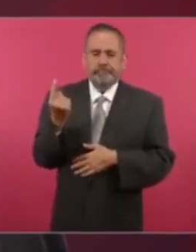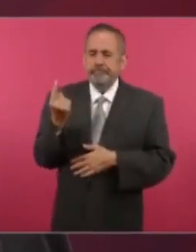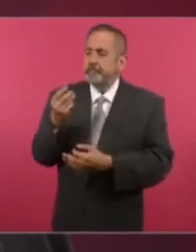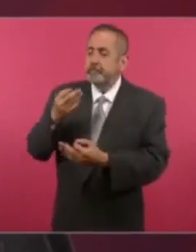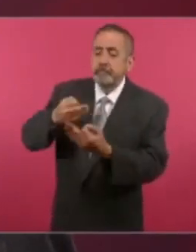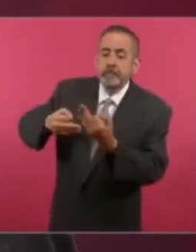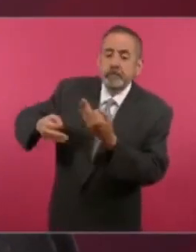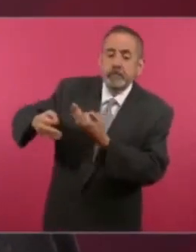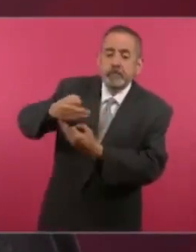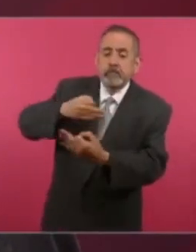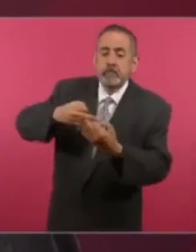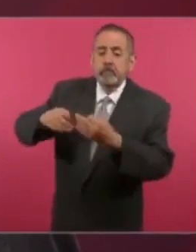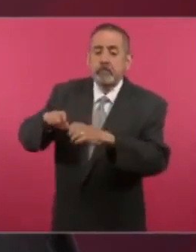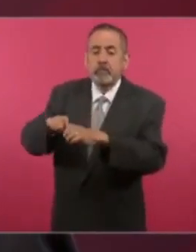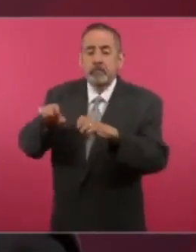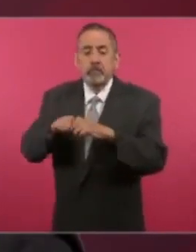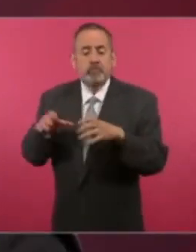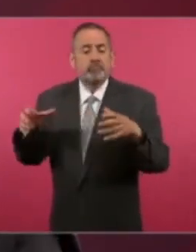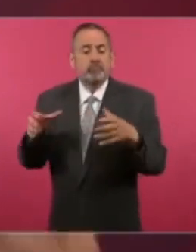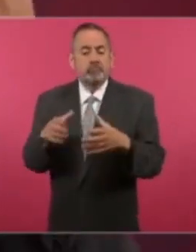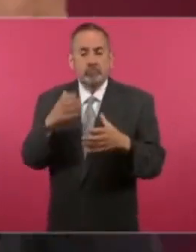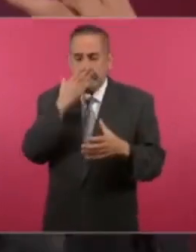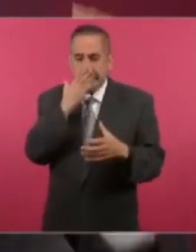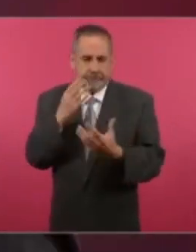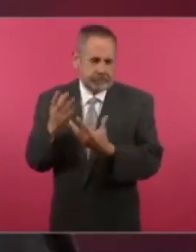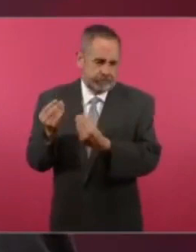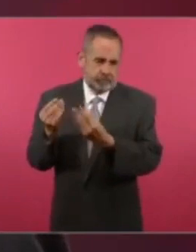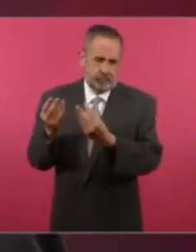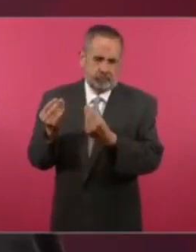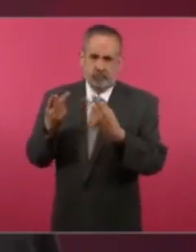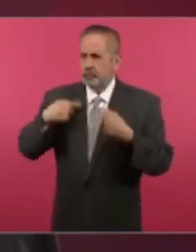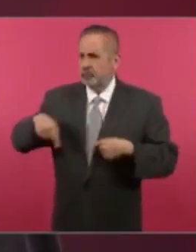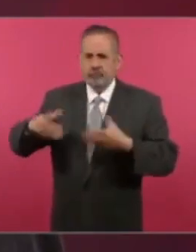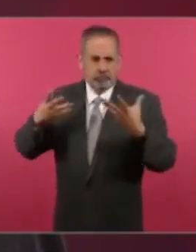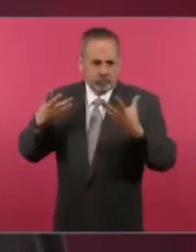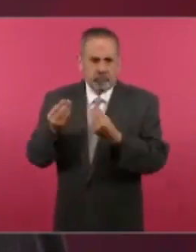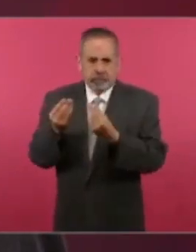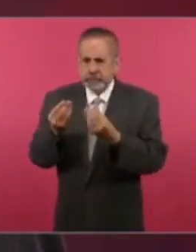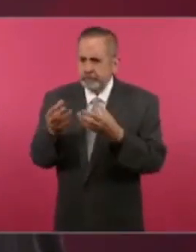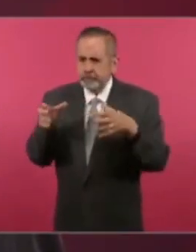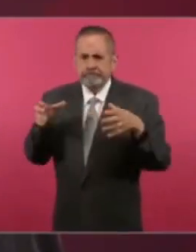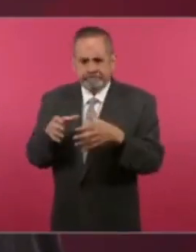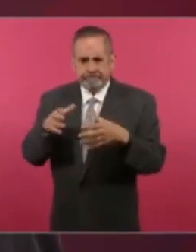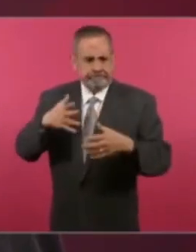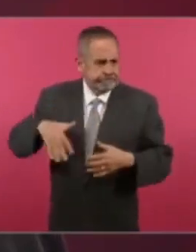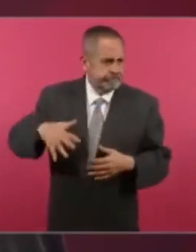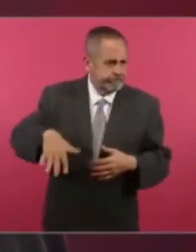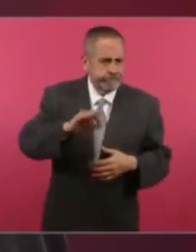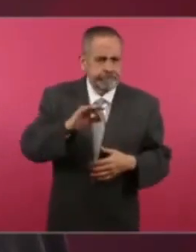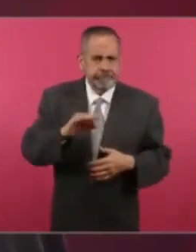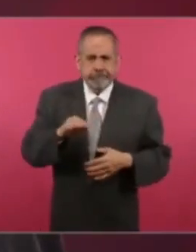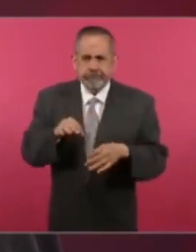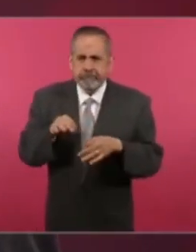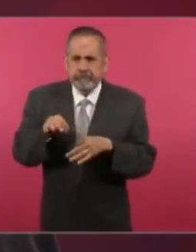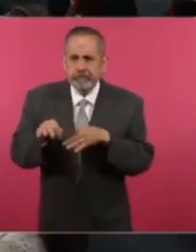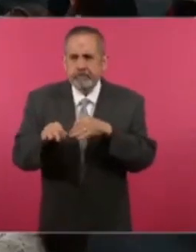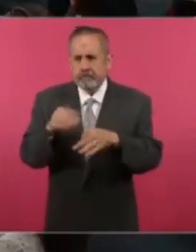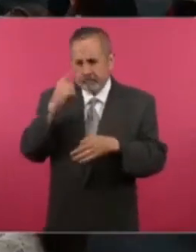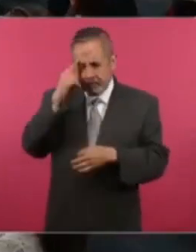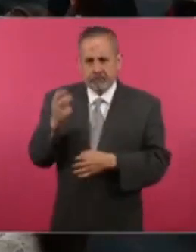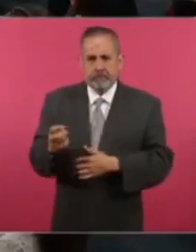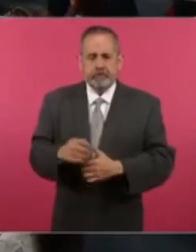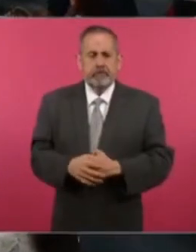todos y somos muchos los que estamos trabajando en esto.